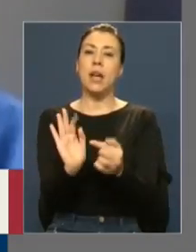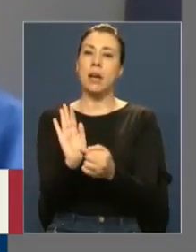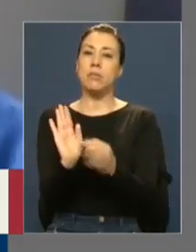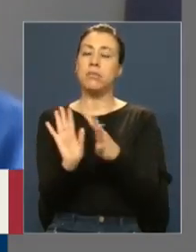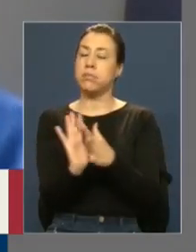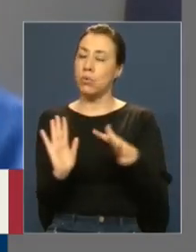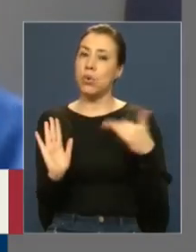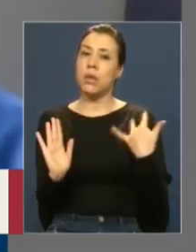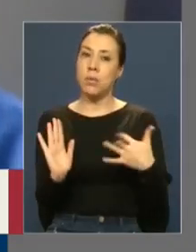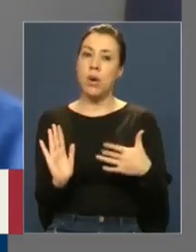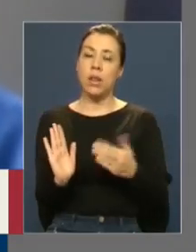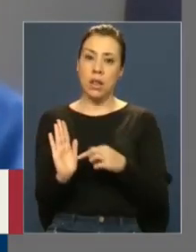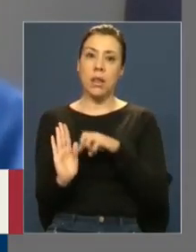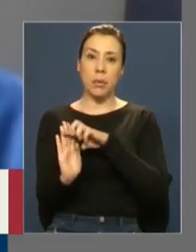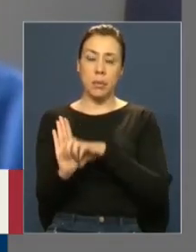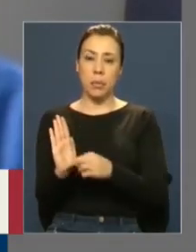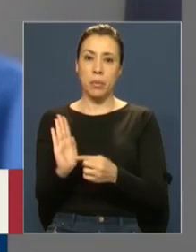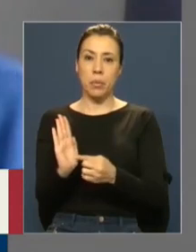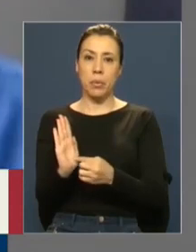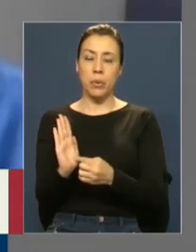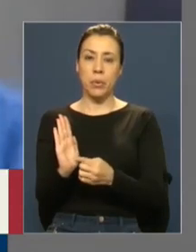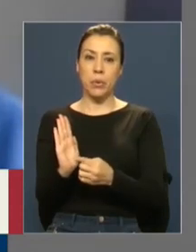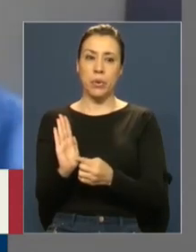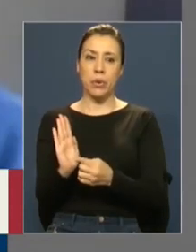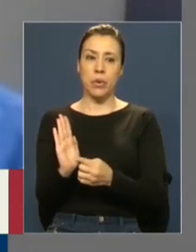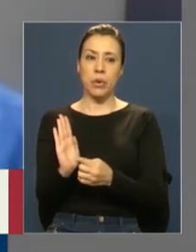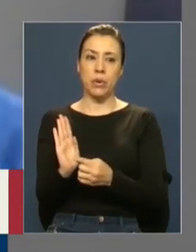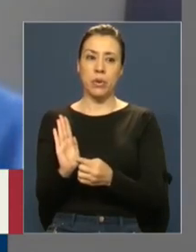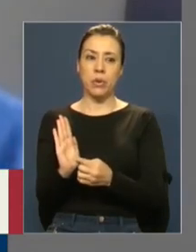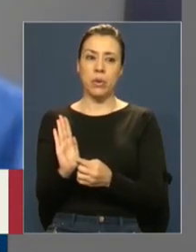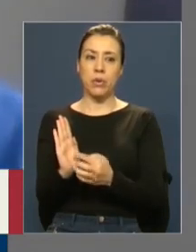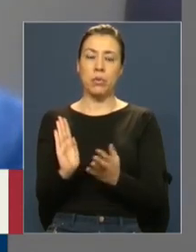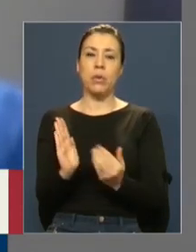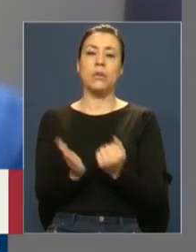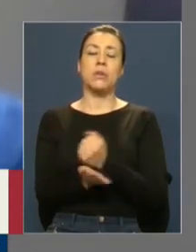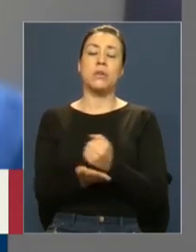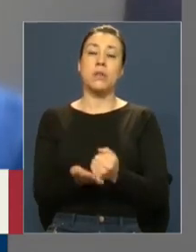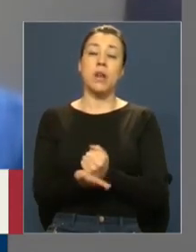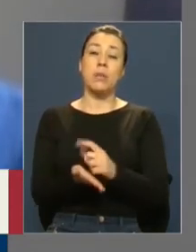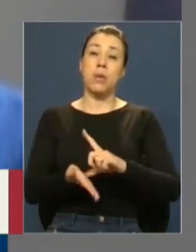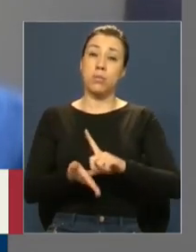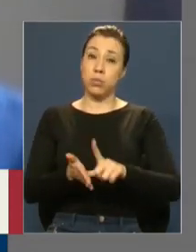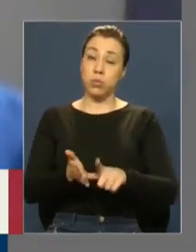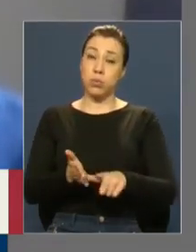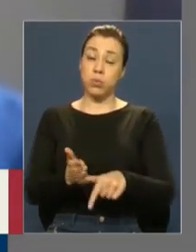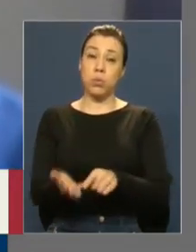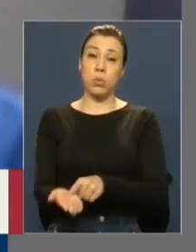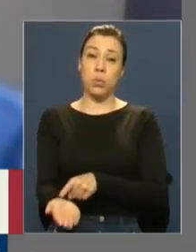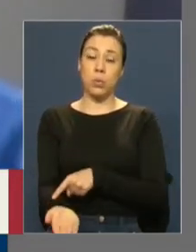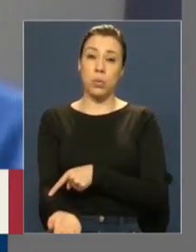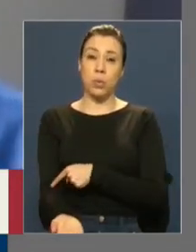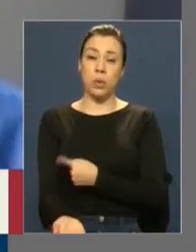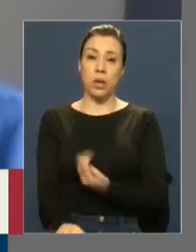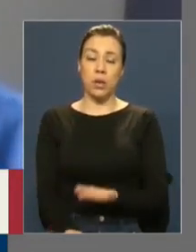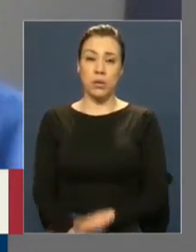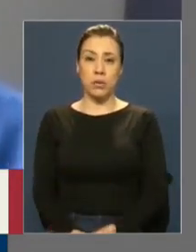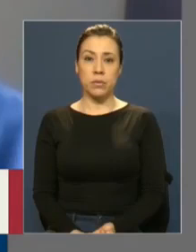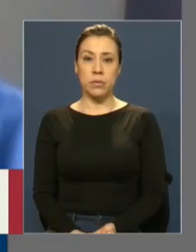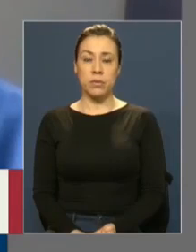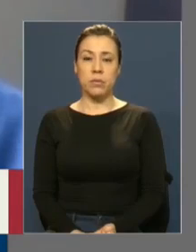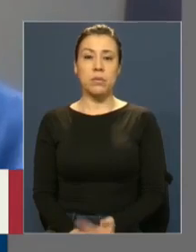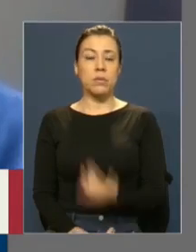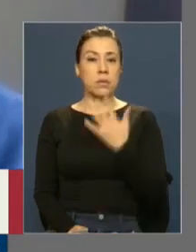necesario proyecto que ha estado demasiado tiempo en tramitación. Y no deja de ser